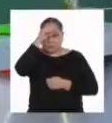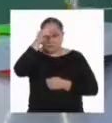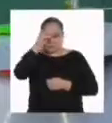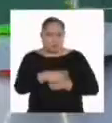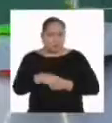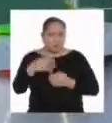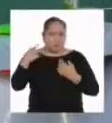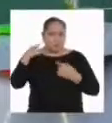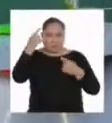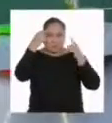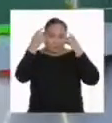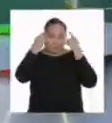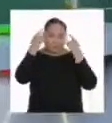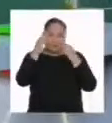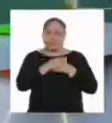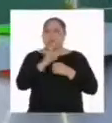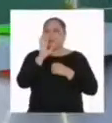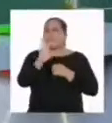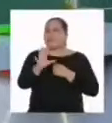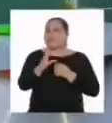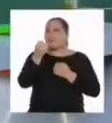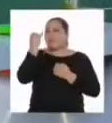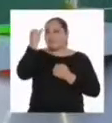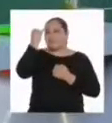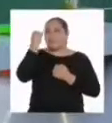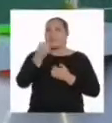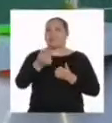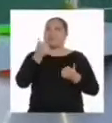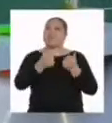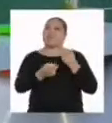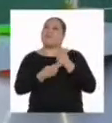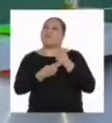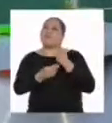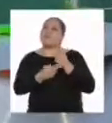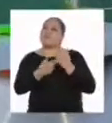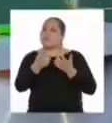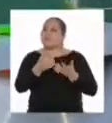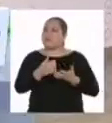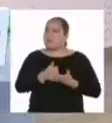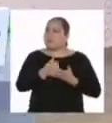llegaron a pensar a partir de sus presupuestos qué tipo de ahorro les conviene?